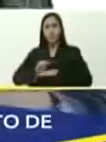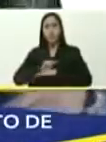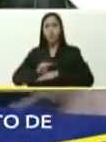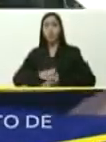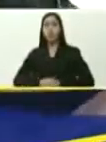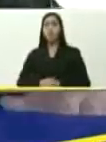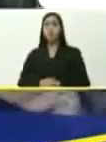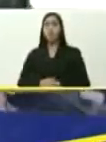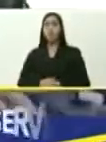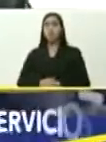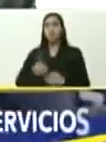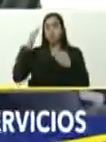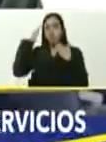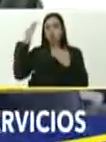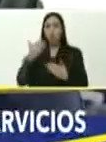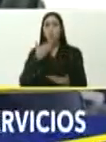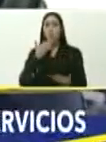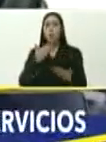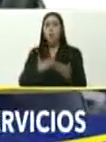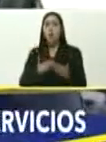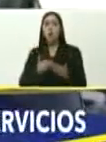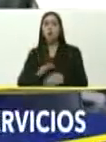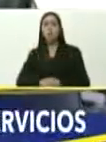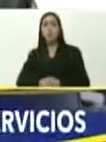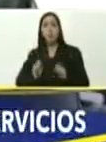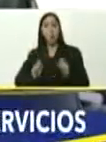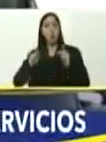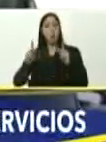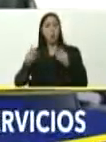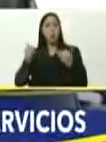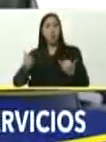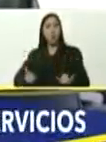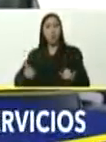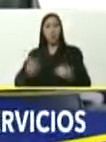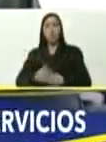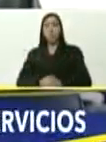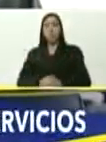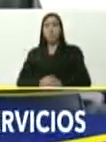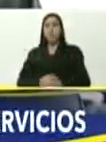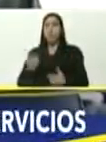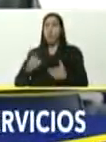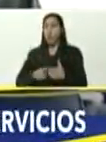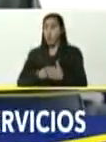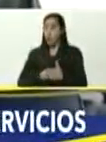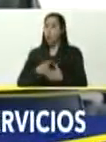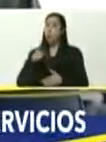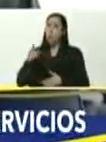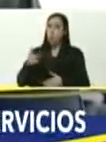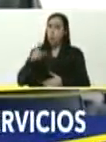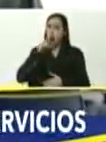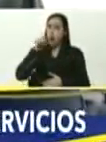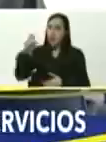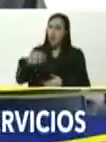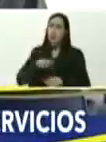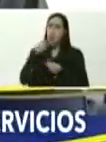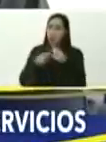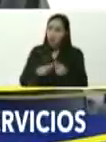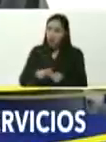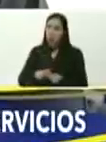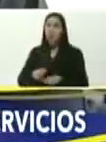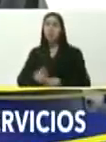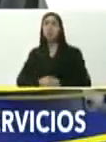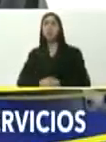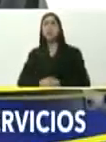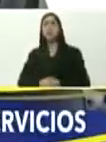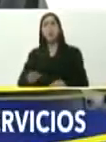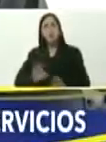bueno, un saludo presidente, muchísimas gracias, esta oportunidad, bueno, usted ha sido, uno de los grandes, ha tenido un mantra,